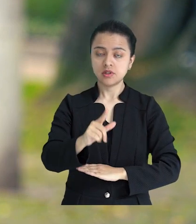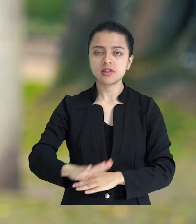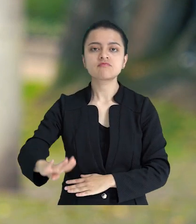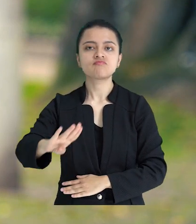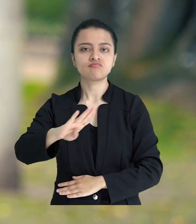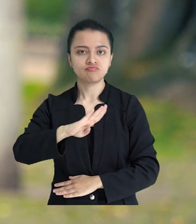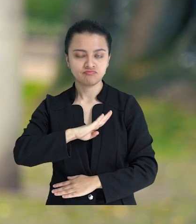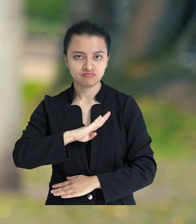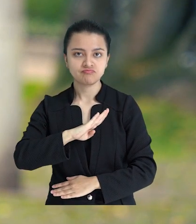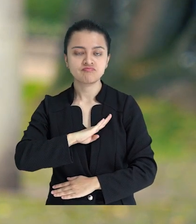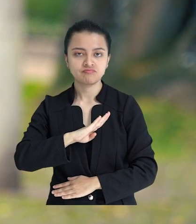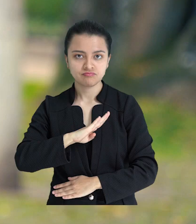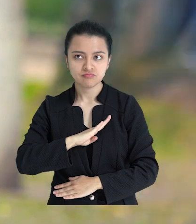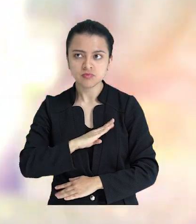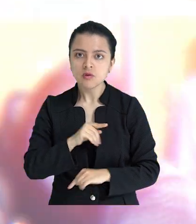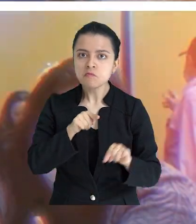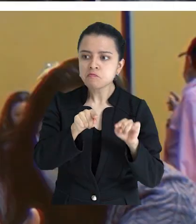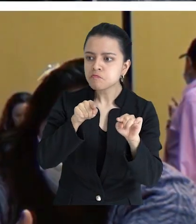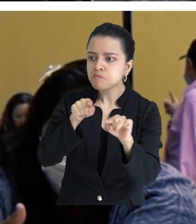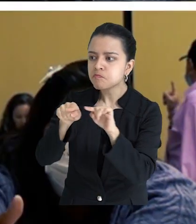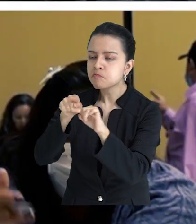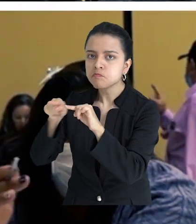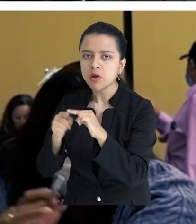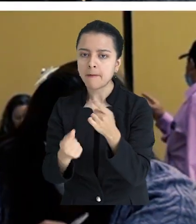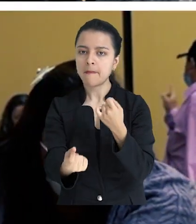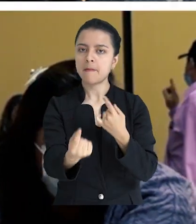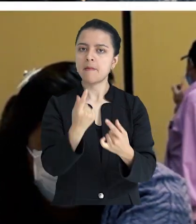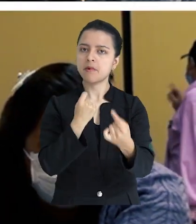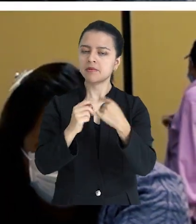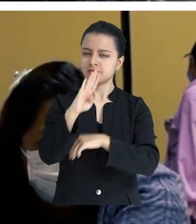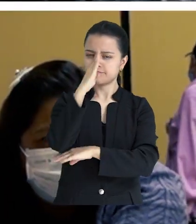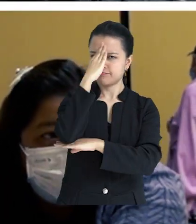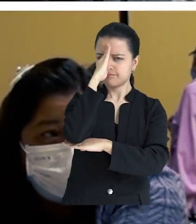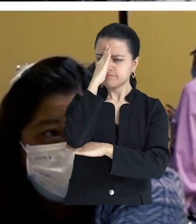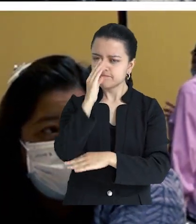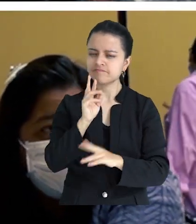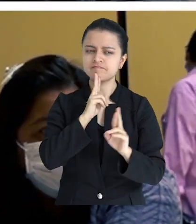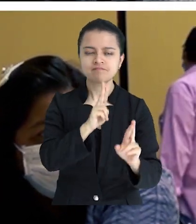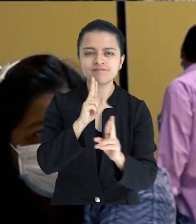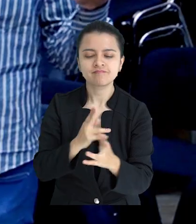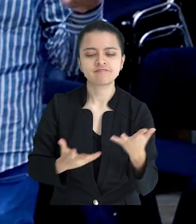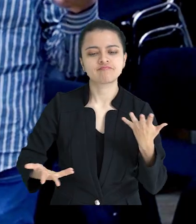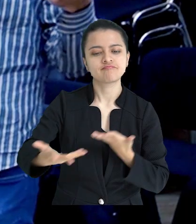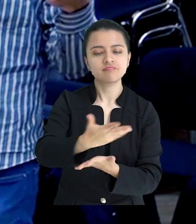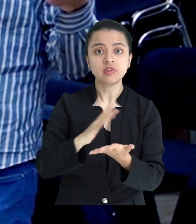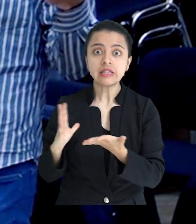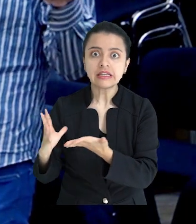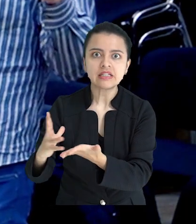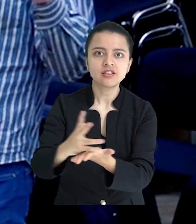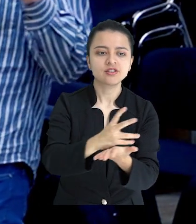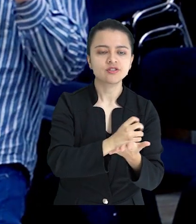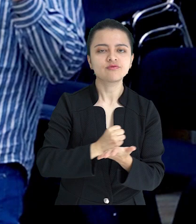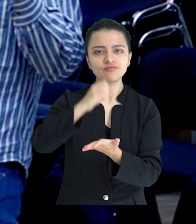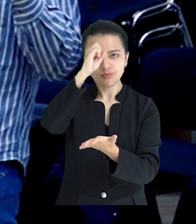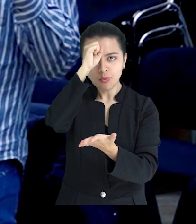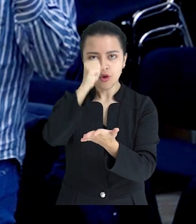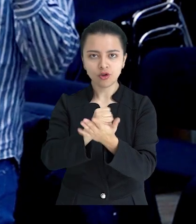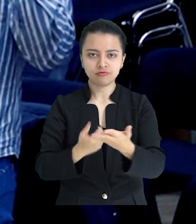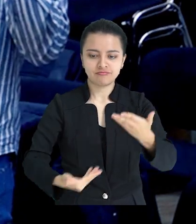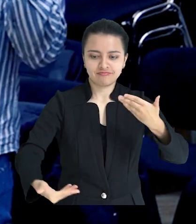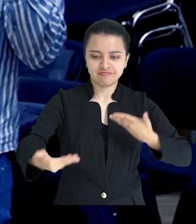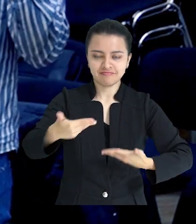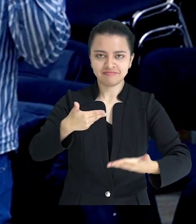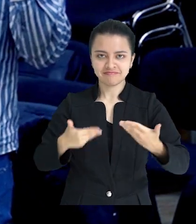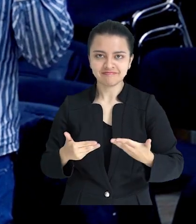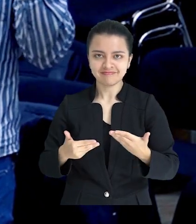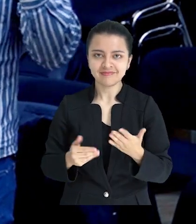local y representantes de entidades en las cuales se han resuelto inquietudes, se han recogido aportes que serán incluidos y están